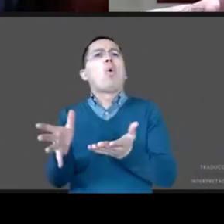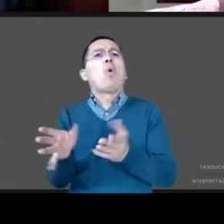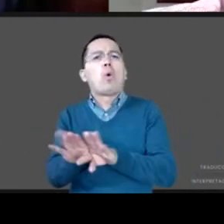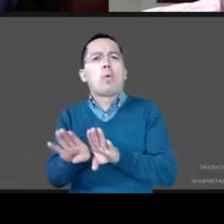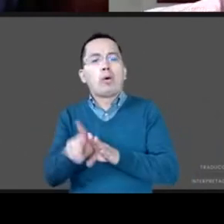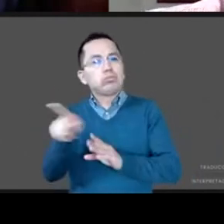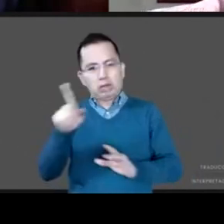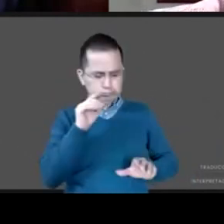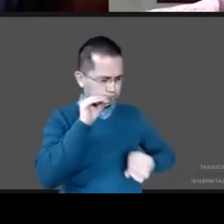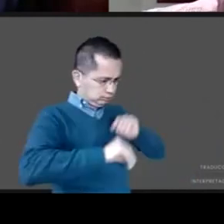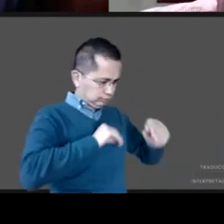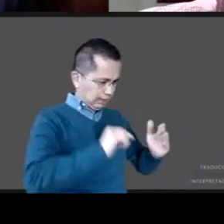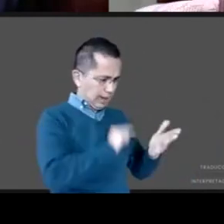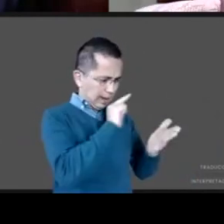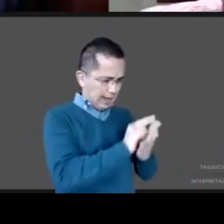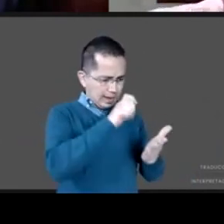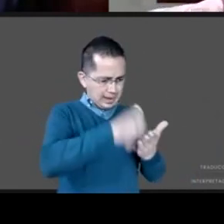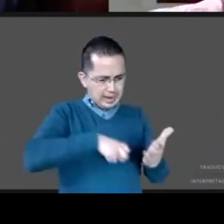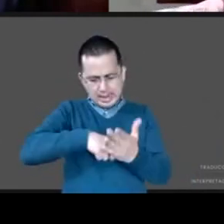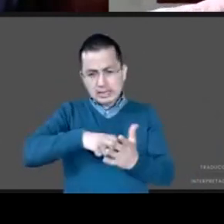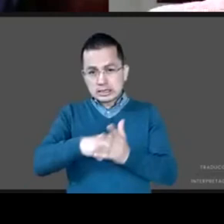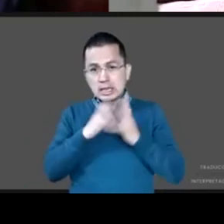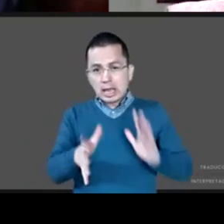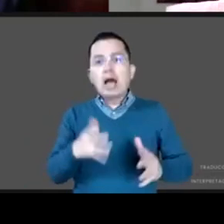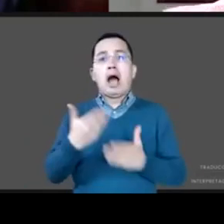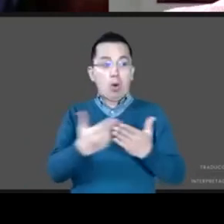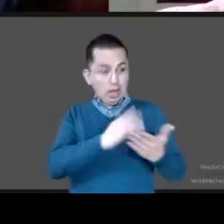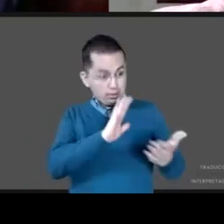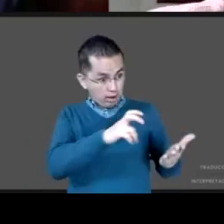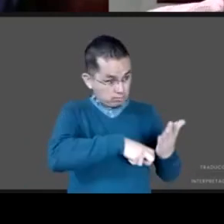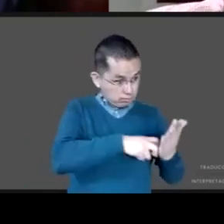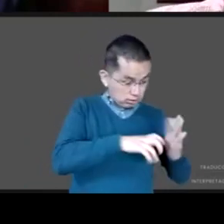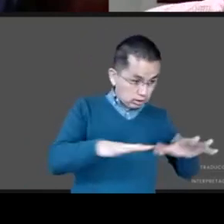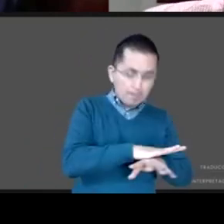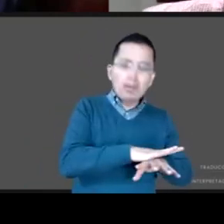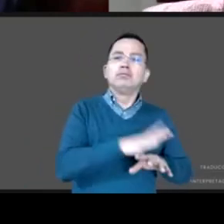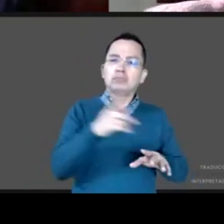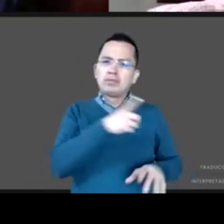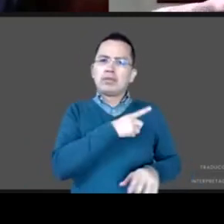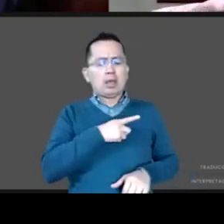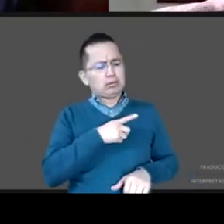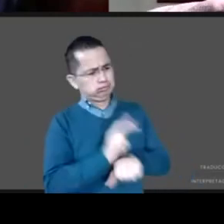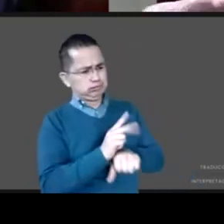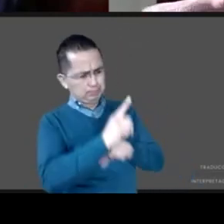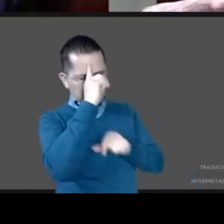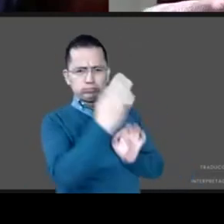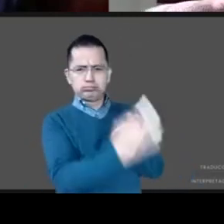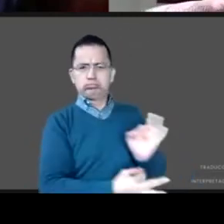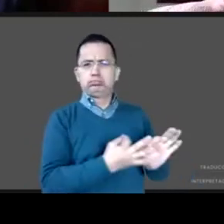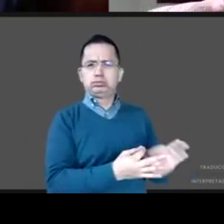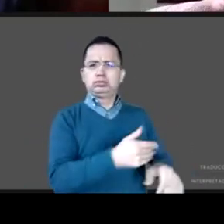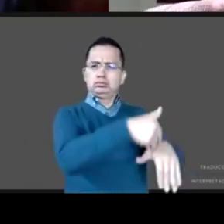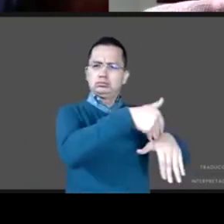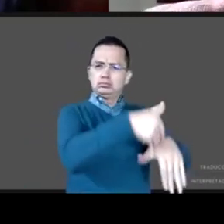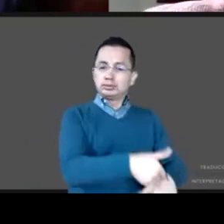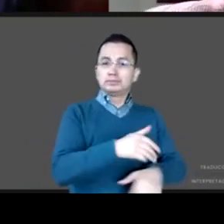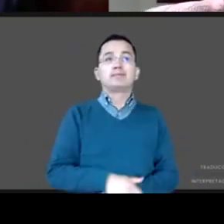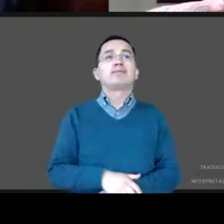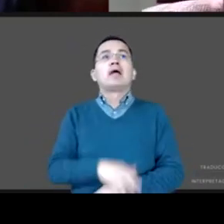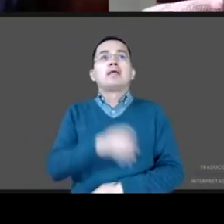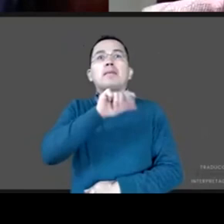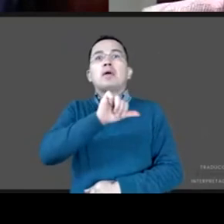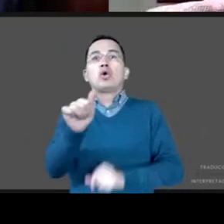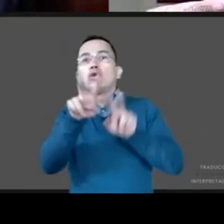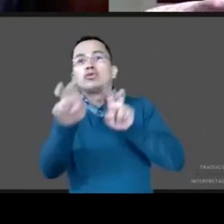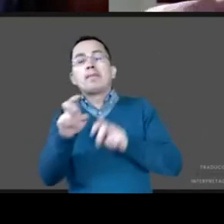vayan cumpliendo progresivamente, que ese es otro gran tema. Un poquito Mario Liz ponía el tema de la violencia, que me parece que también es una variable importante,